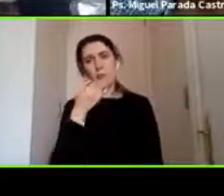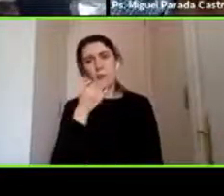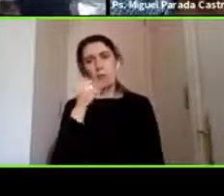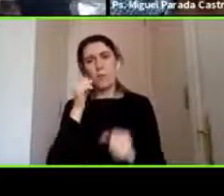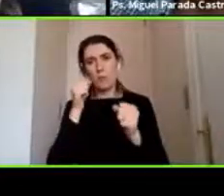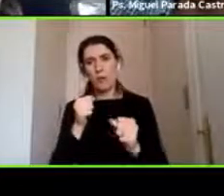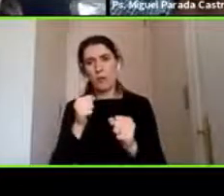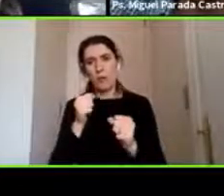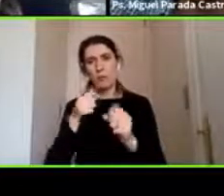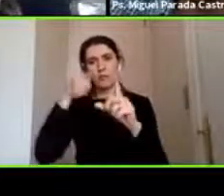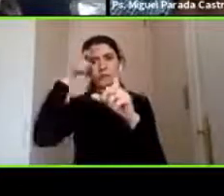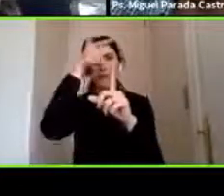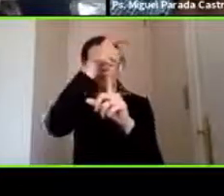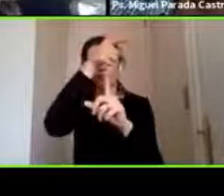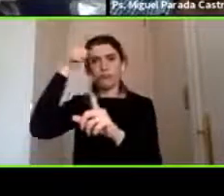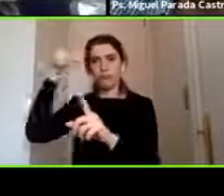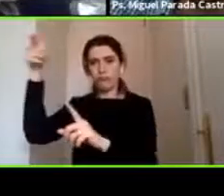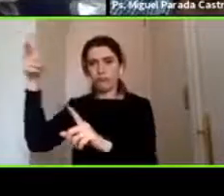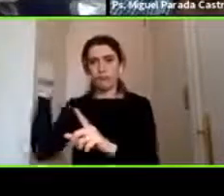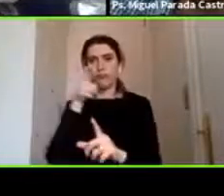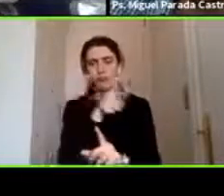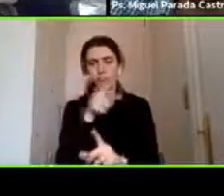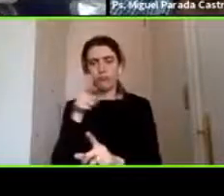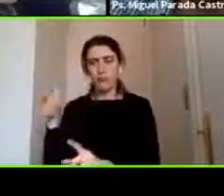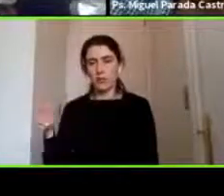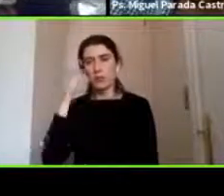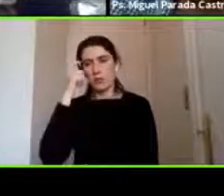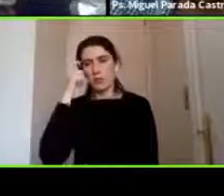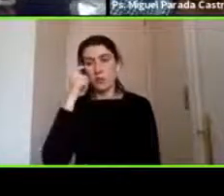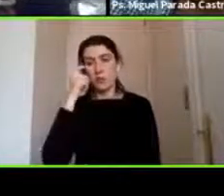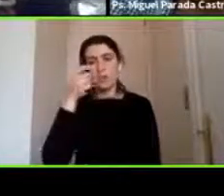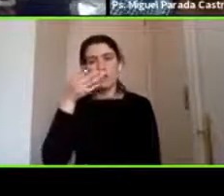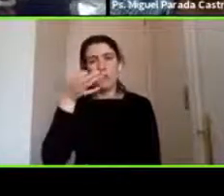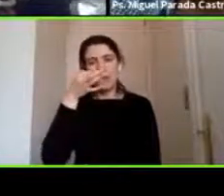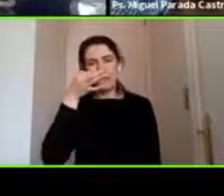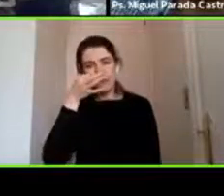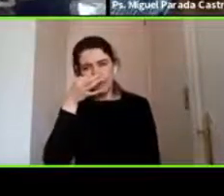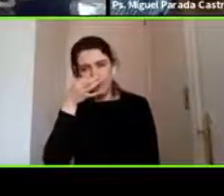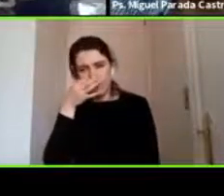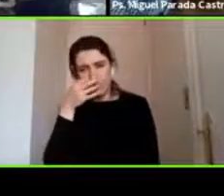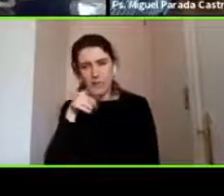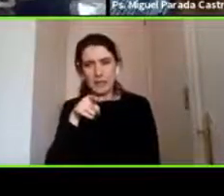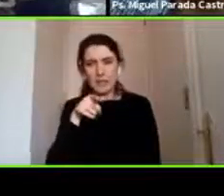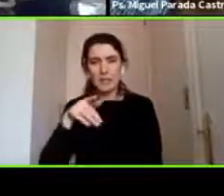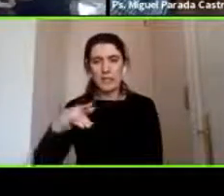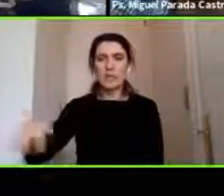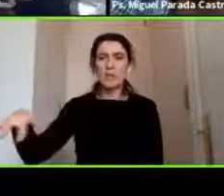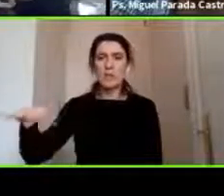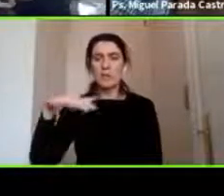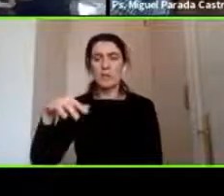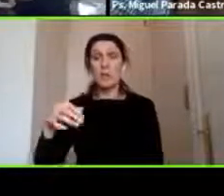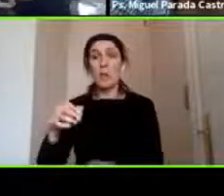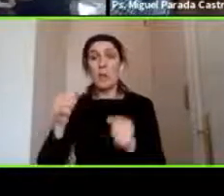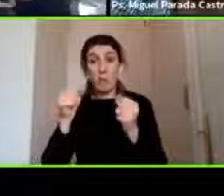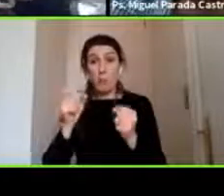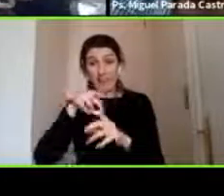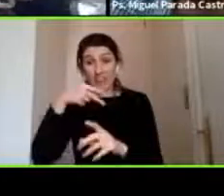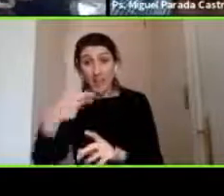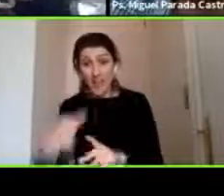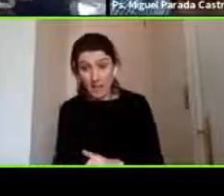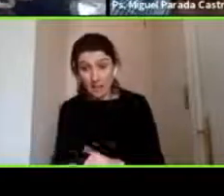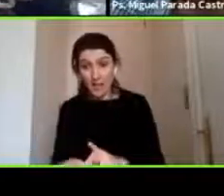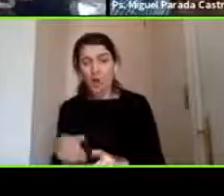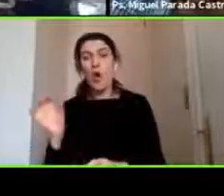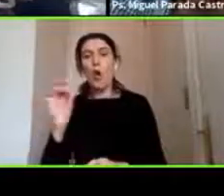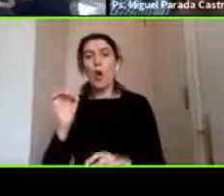entonces creo que fijarse en ese tipo de condiciones en ese tipo de situaciones de qué se puede caer o frente a qué movimiento